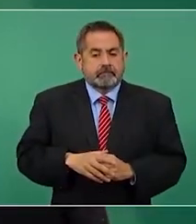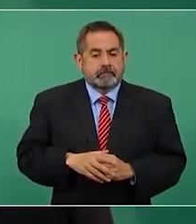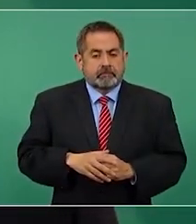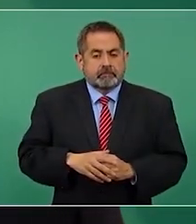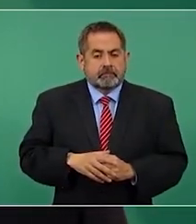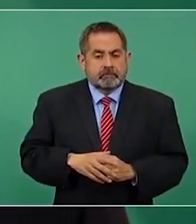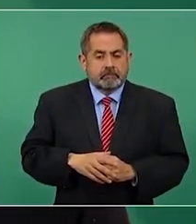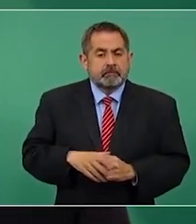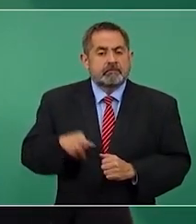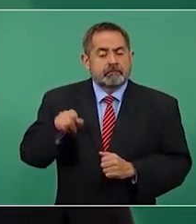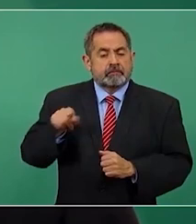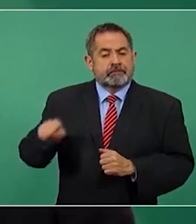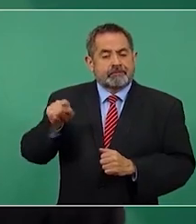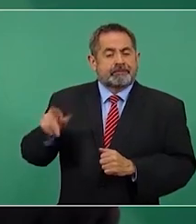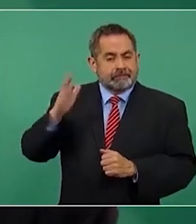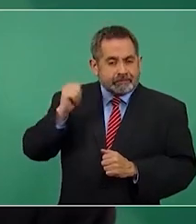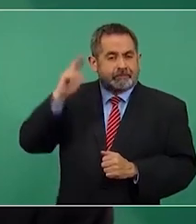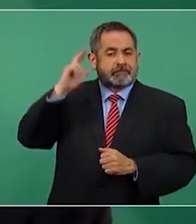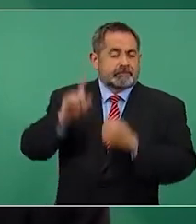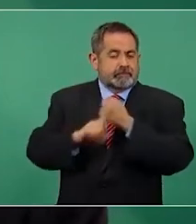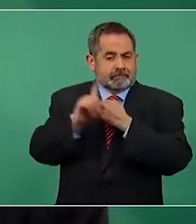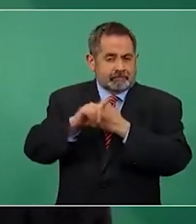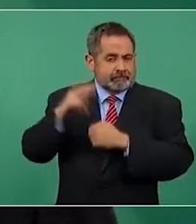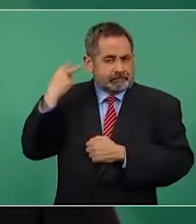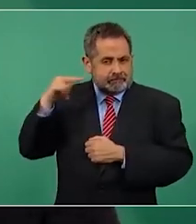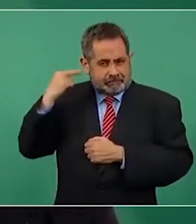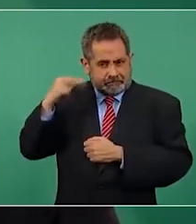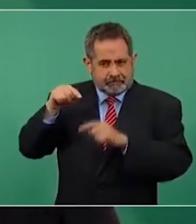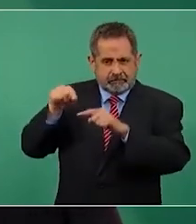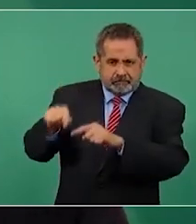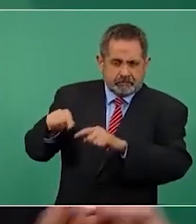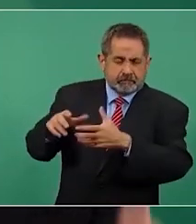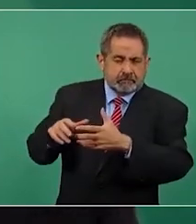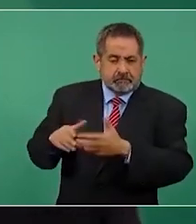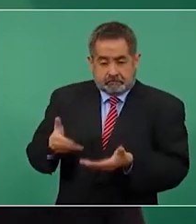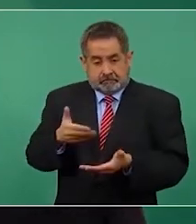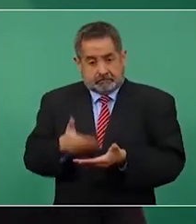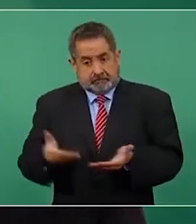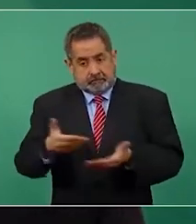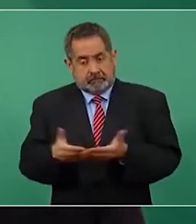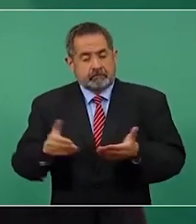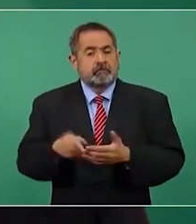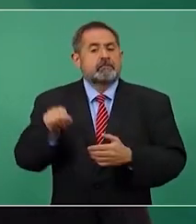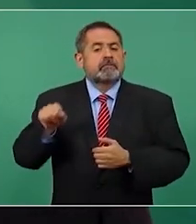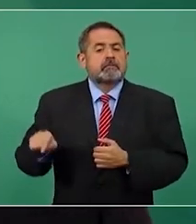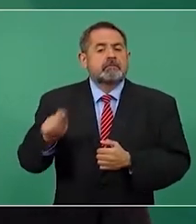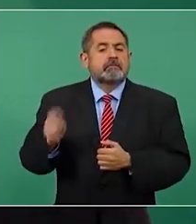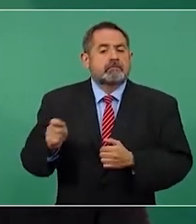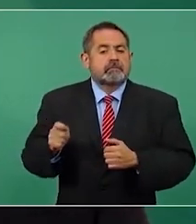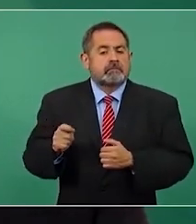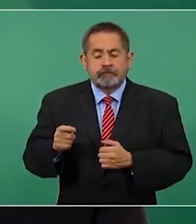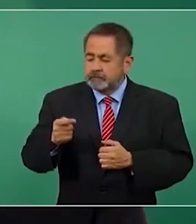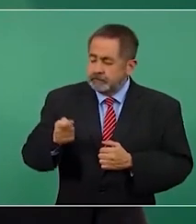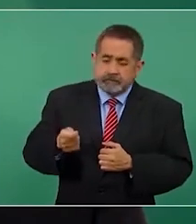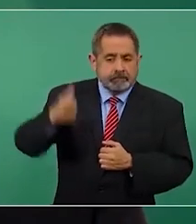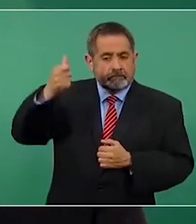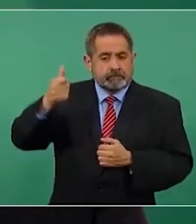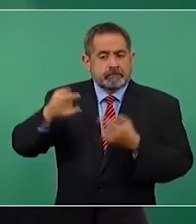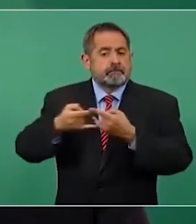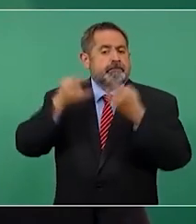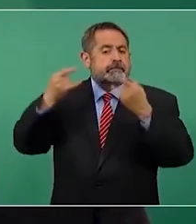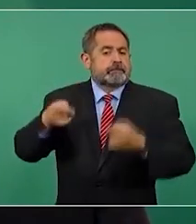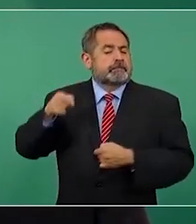era el principal problema en Veracruz. Y ahora, por primera vez,